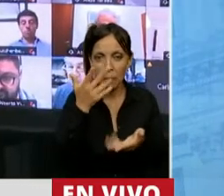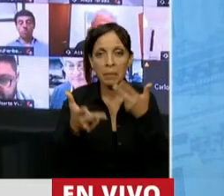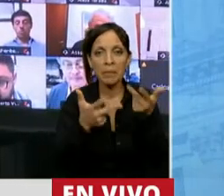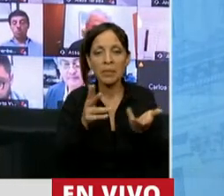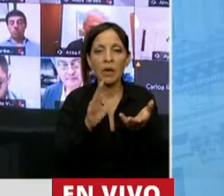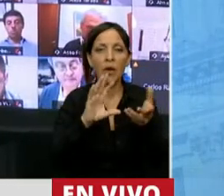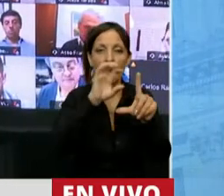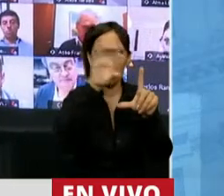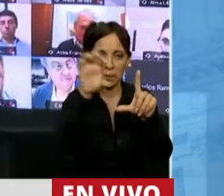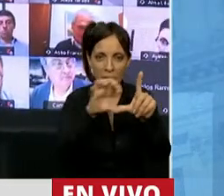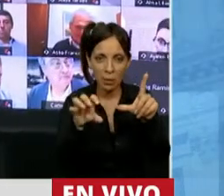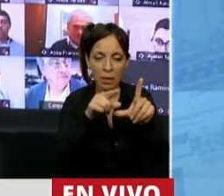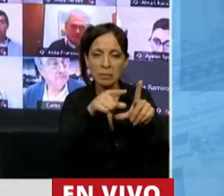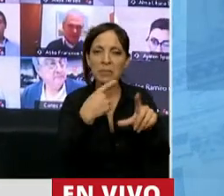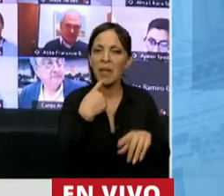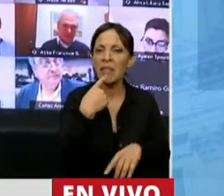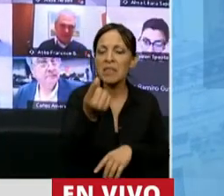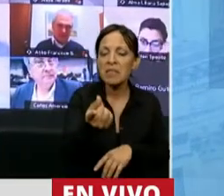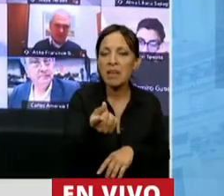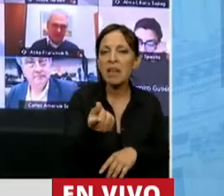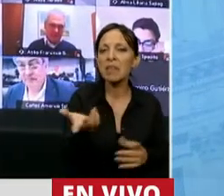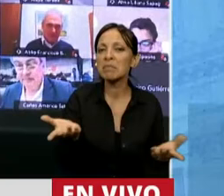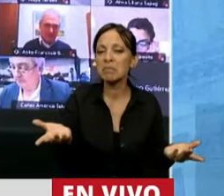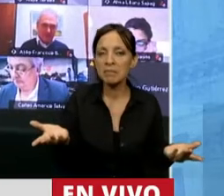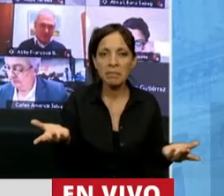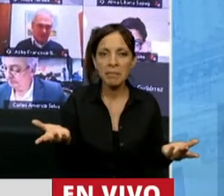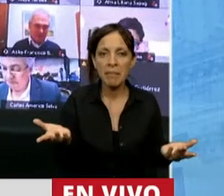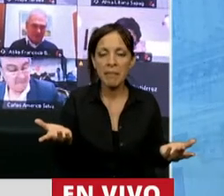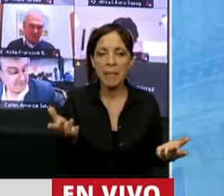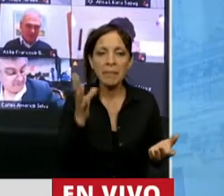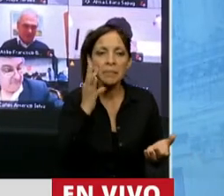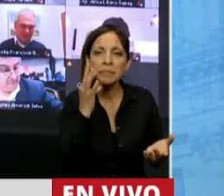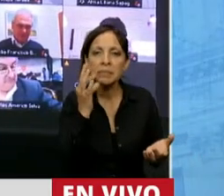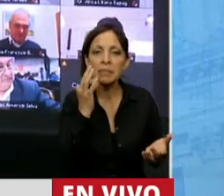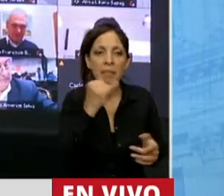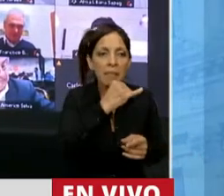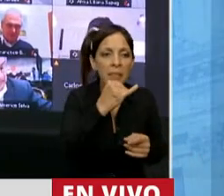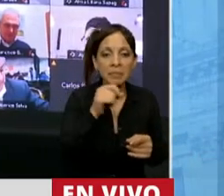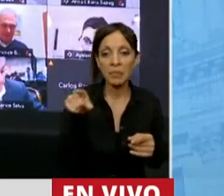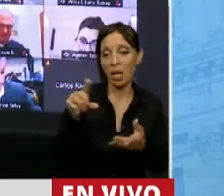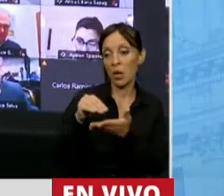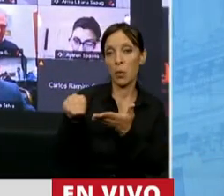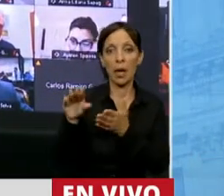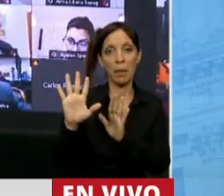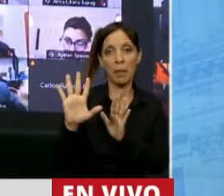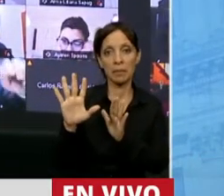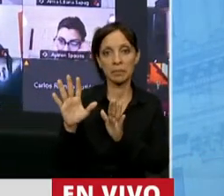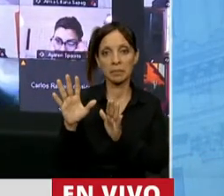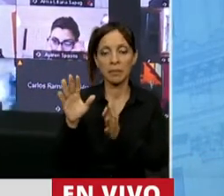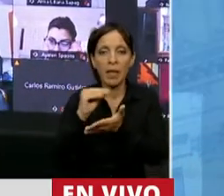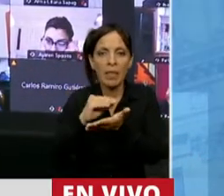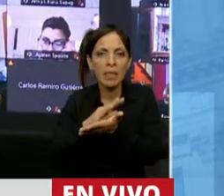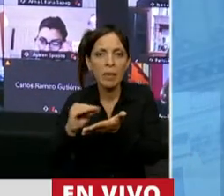manera virtual, destaca como algo negativo lo nuevo, los diputados del recambio,